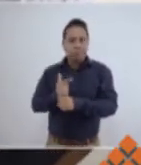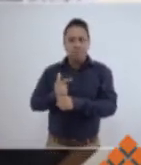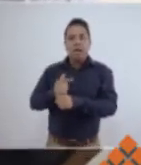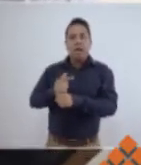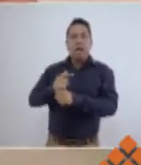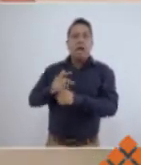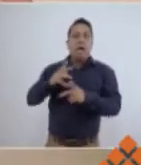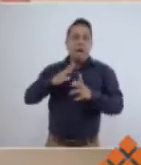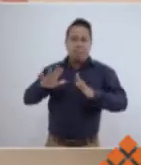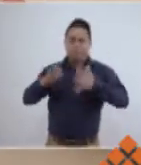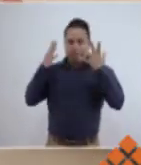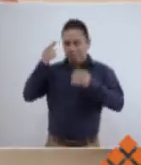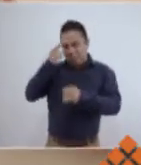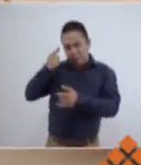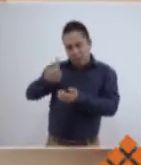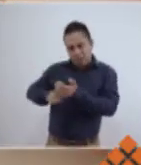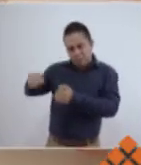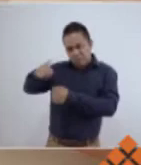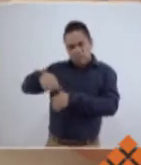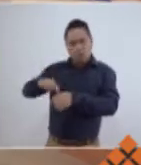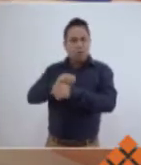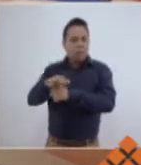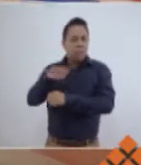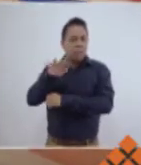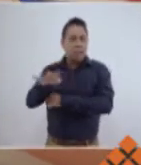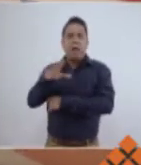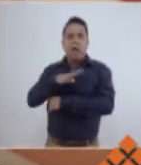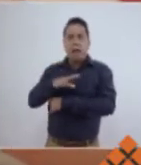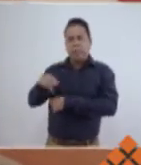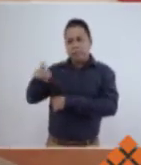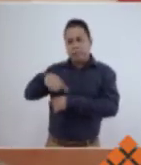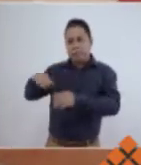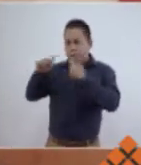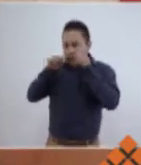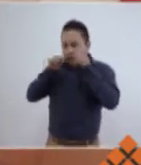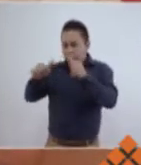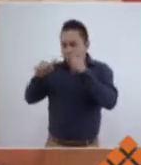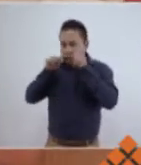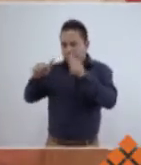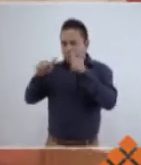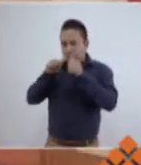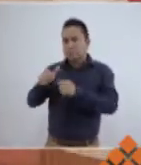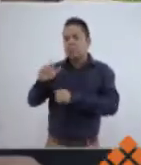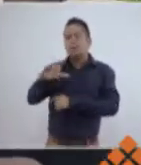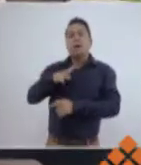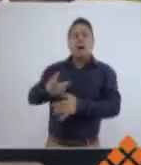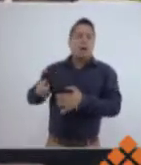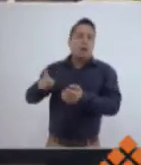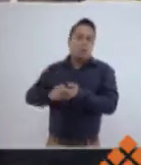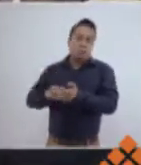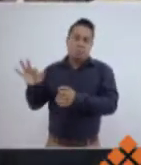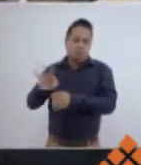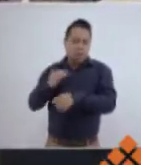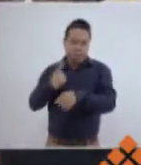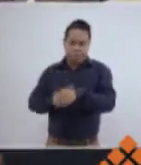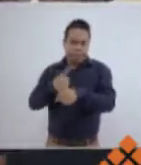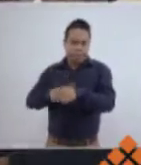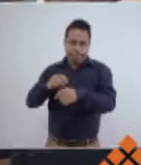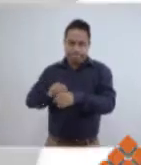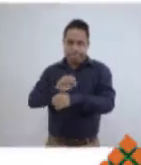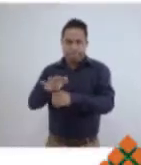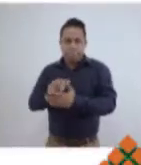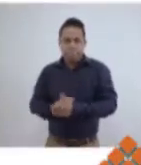identificar los brotes de COVID-19 y poder atender a la población que se encuentre contagiada.